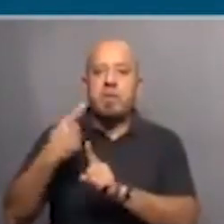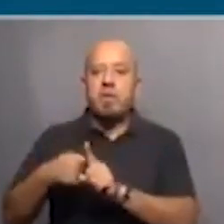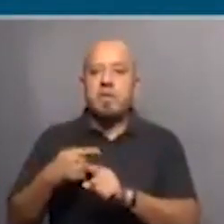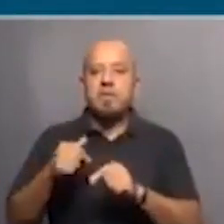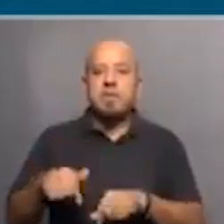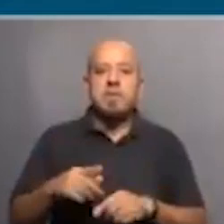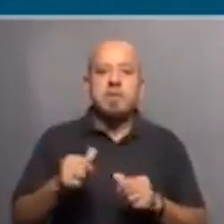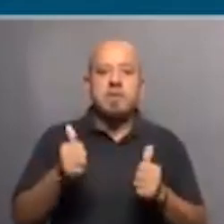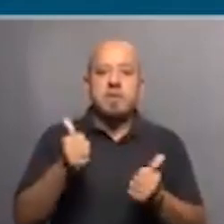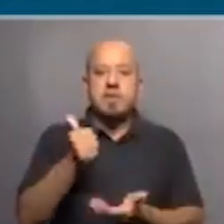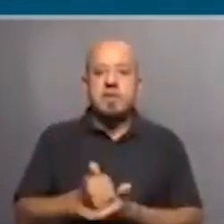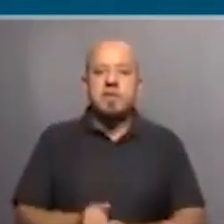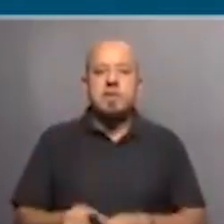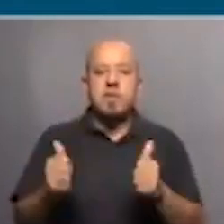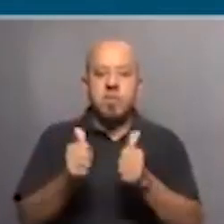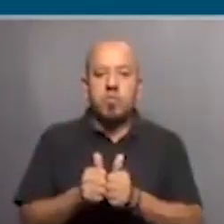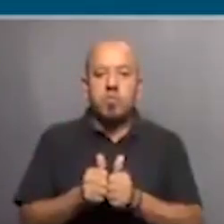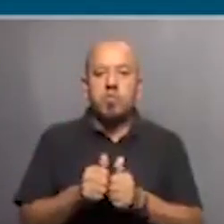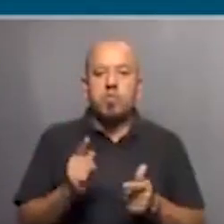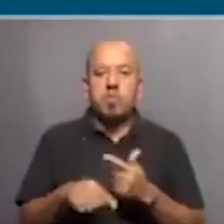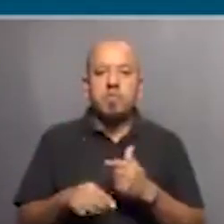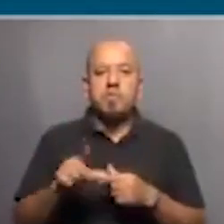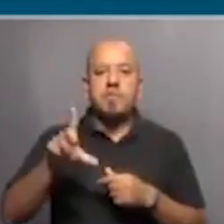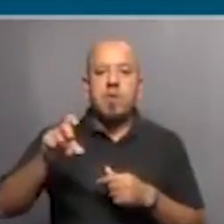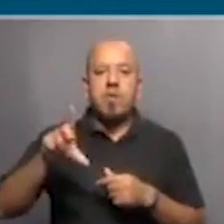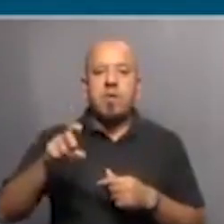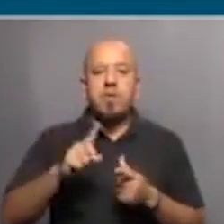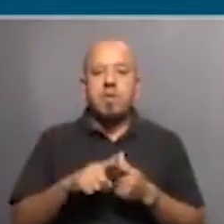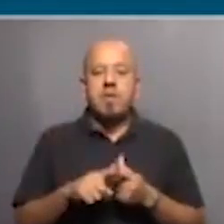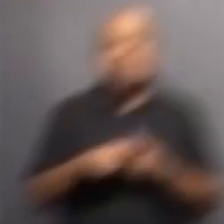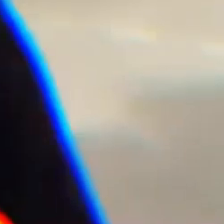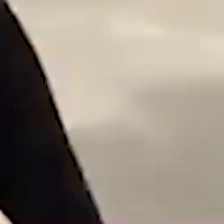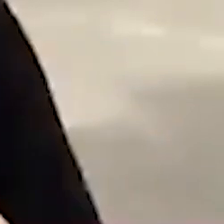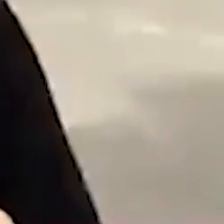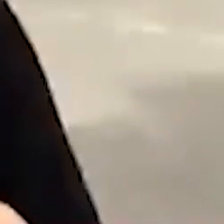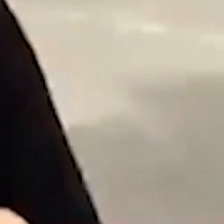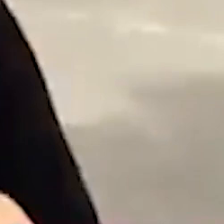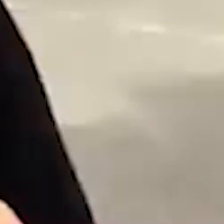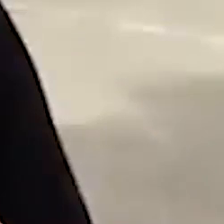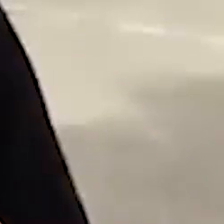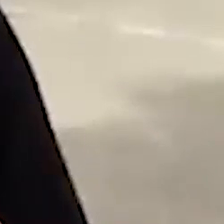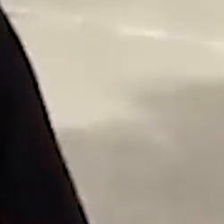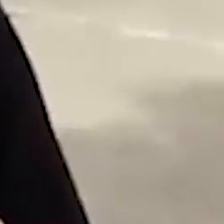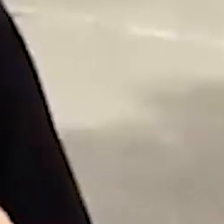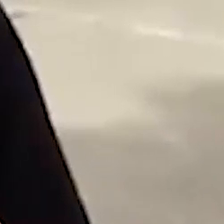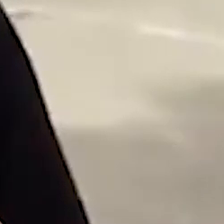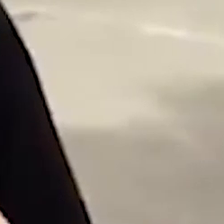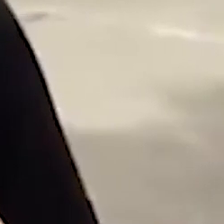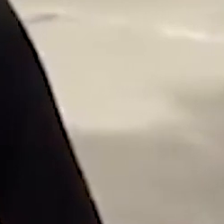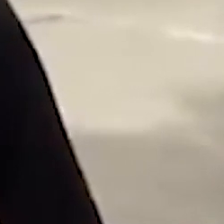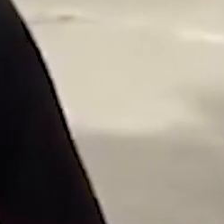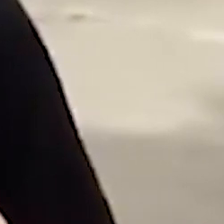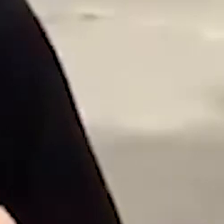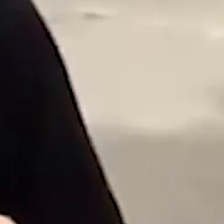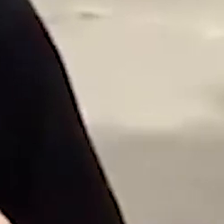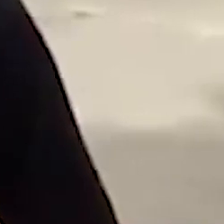acompaña de forma mensiva, obviamente con el público uruguayo. Por ahora del gobierno no hemos tenido ningún